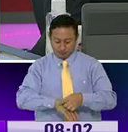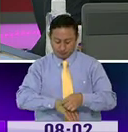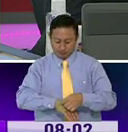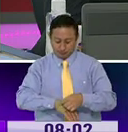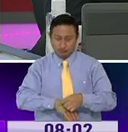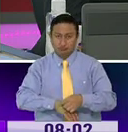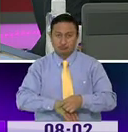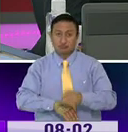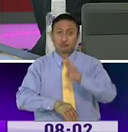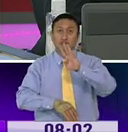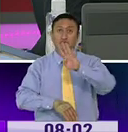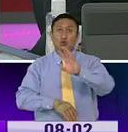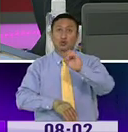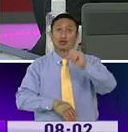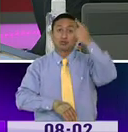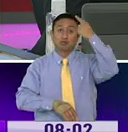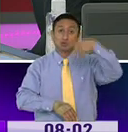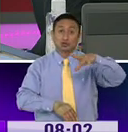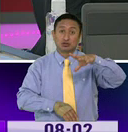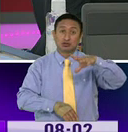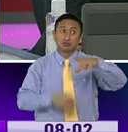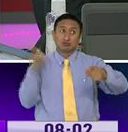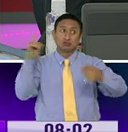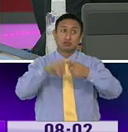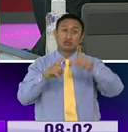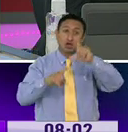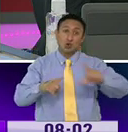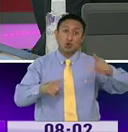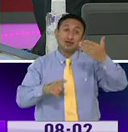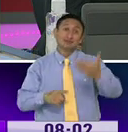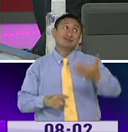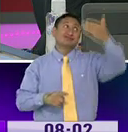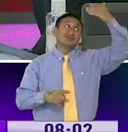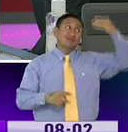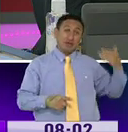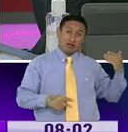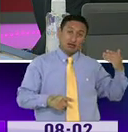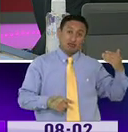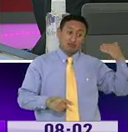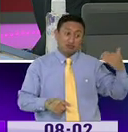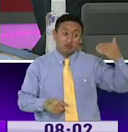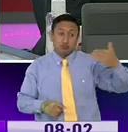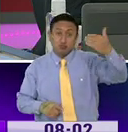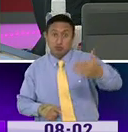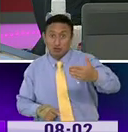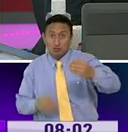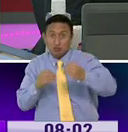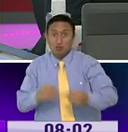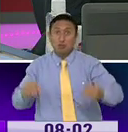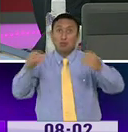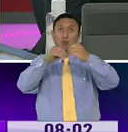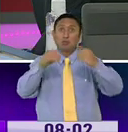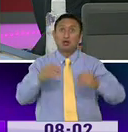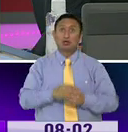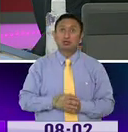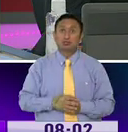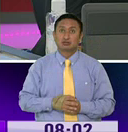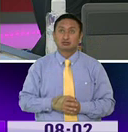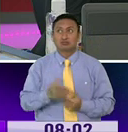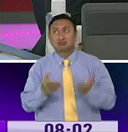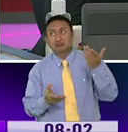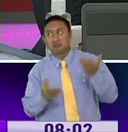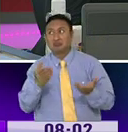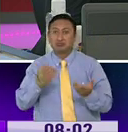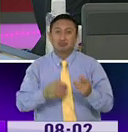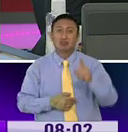Bueno, 40 millones fueron hasta el lunes de la semana pasada. Luego de eso aumentaron un poco, ahora han disminuido en algo.